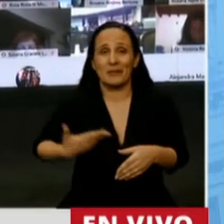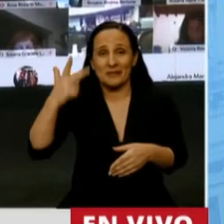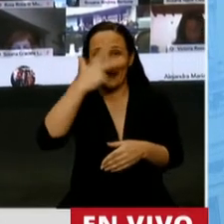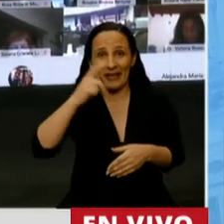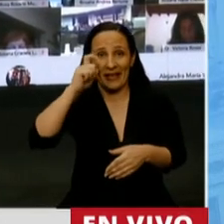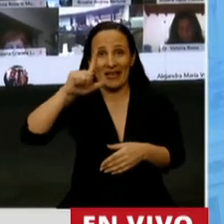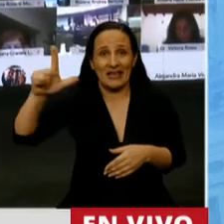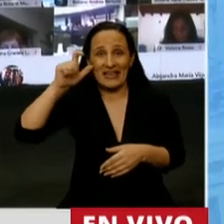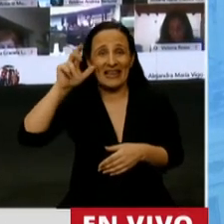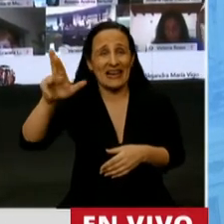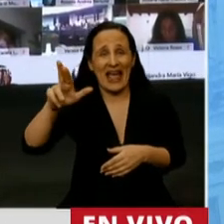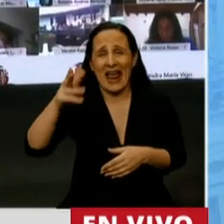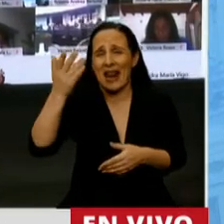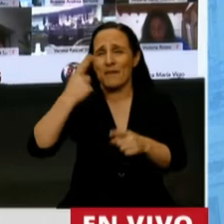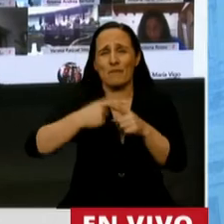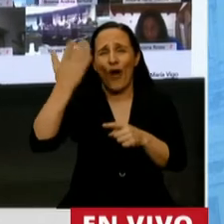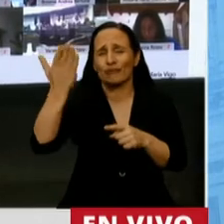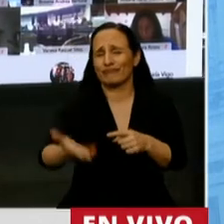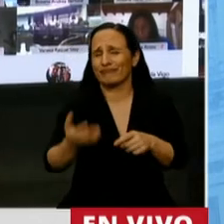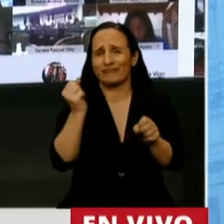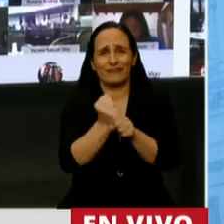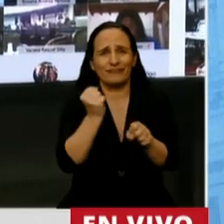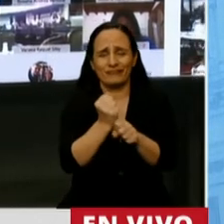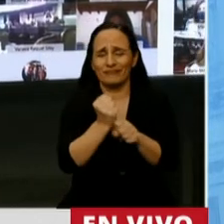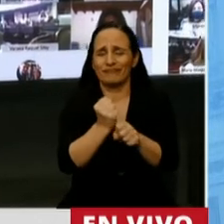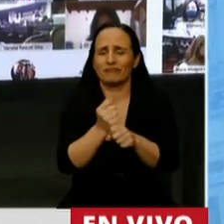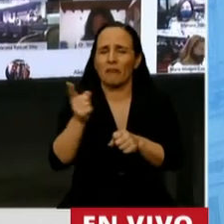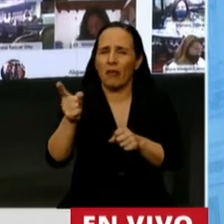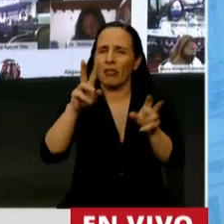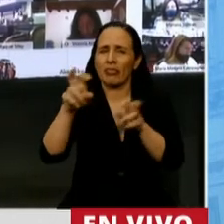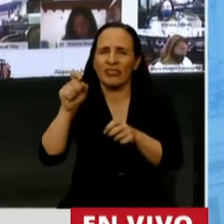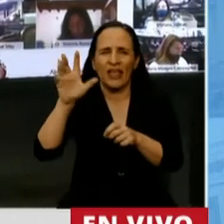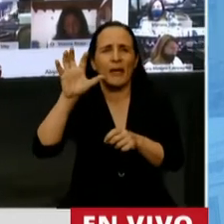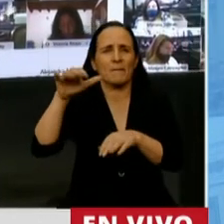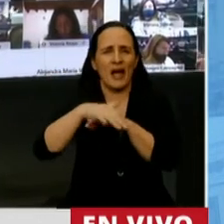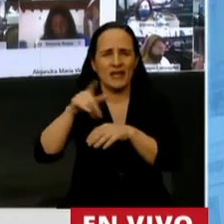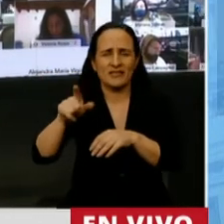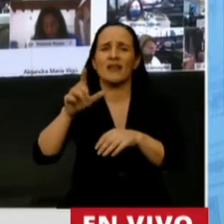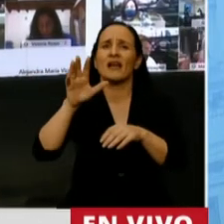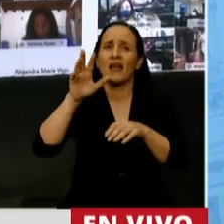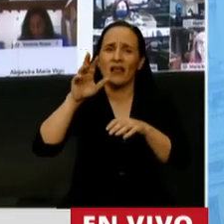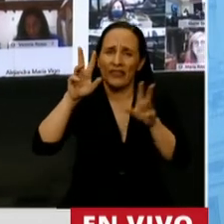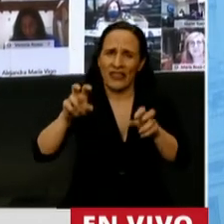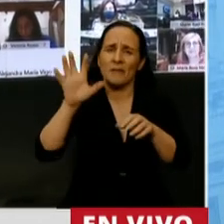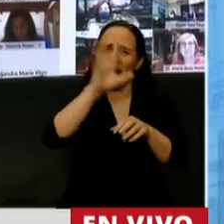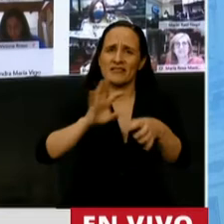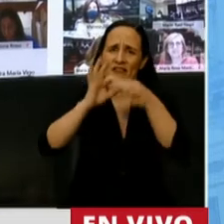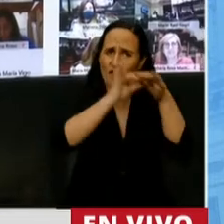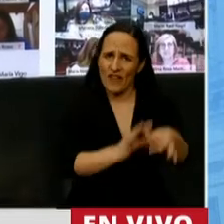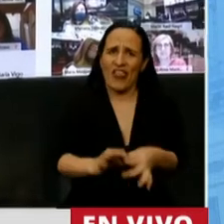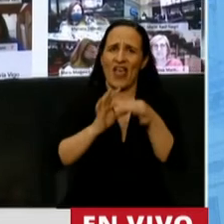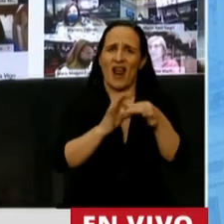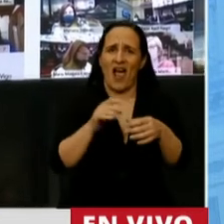Heller por su amabilidad y siempre comprensión de abordar los temas nuestros, los temas federales. En esta